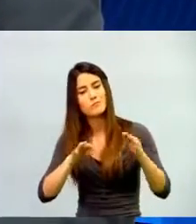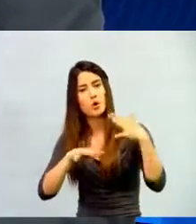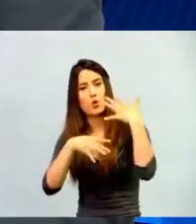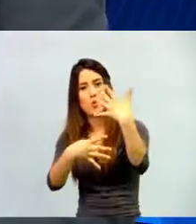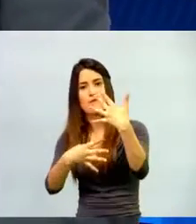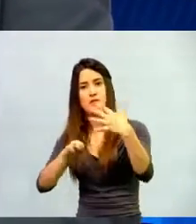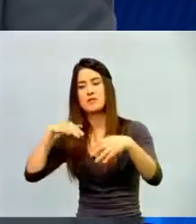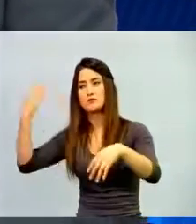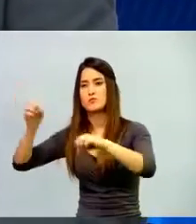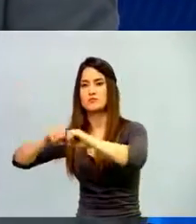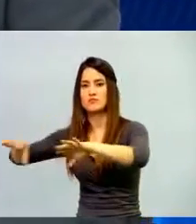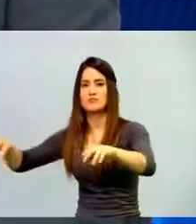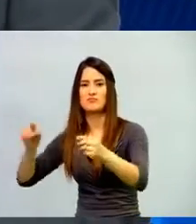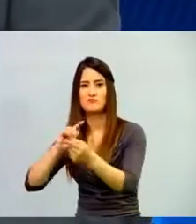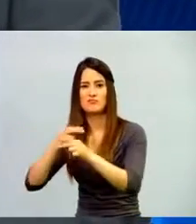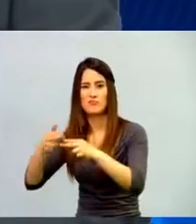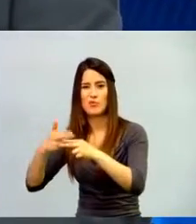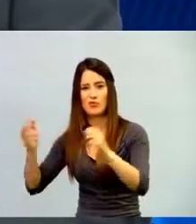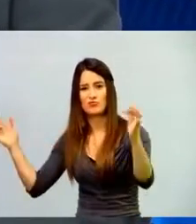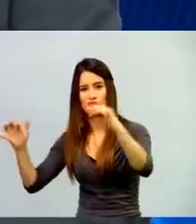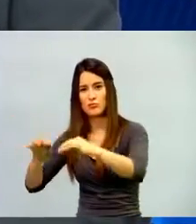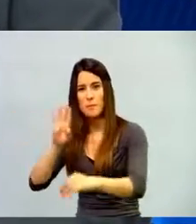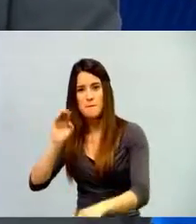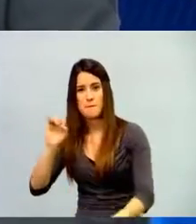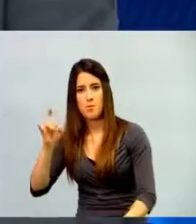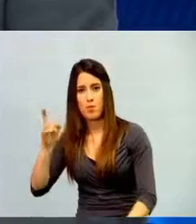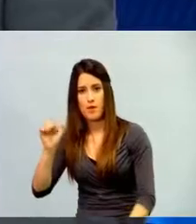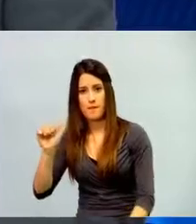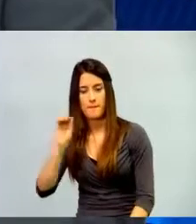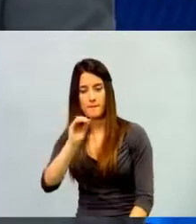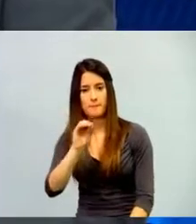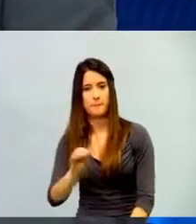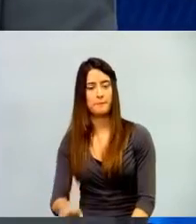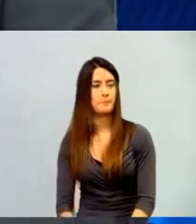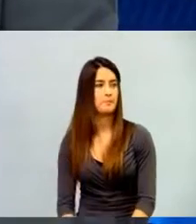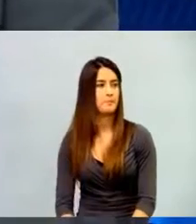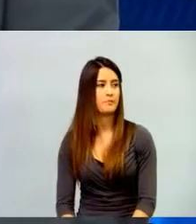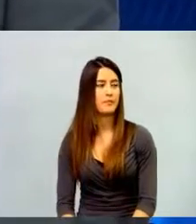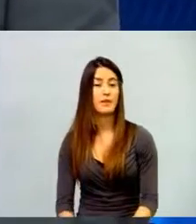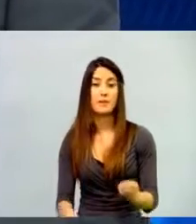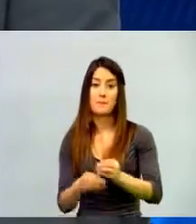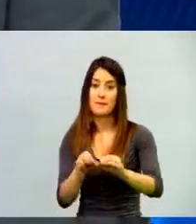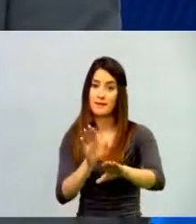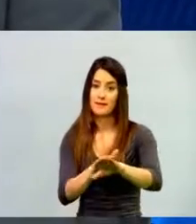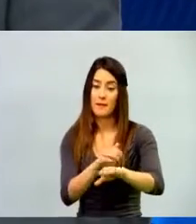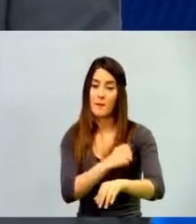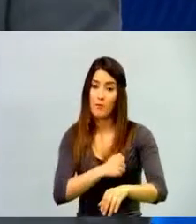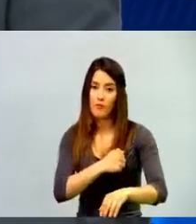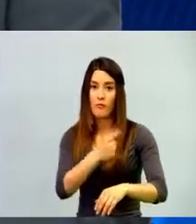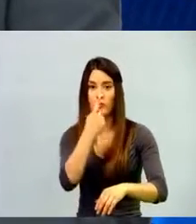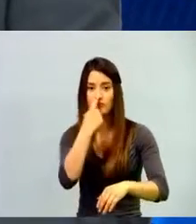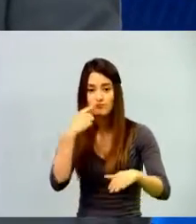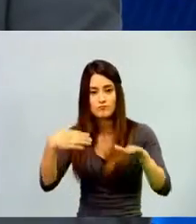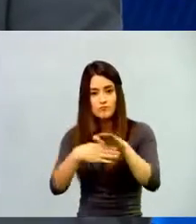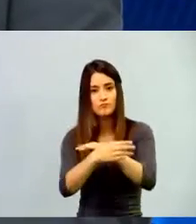maestros en el próximo encuentro que celebraremos en Buga. Y los invitamos para que nos visiten en www